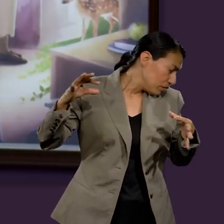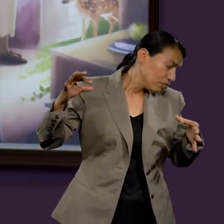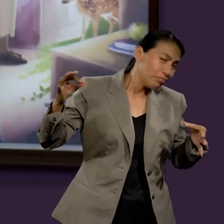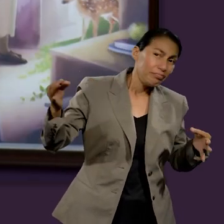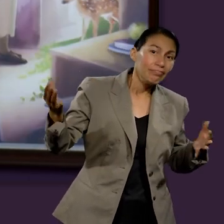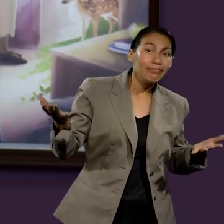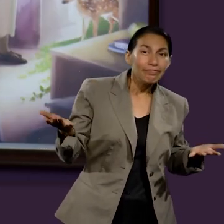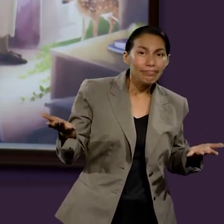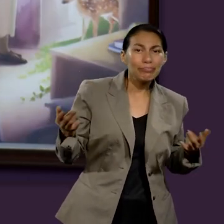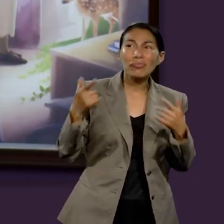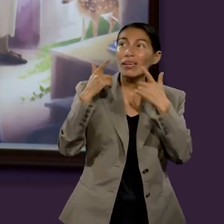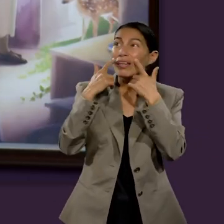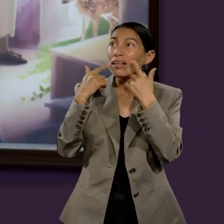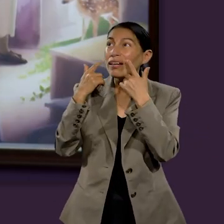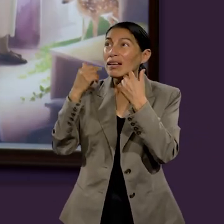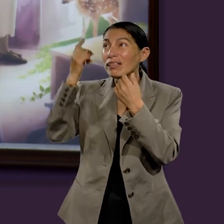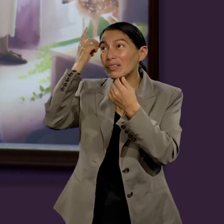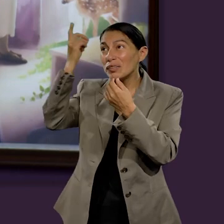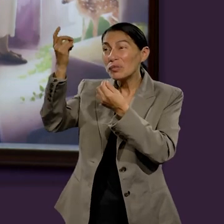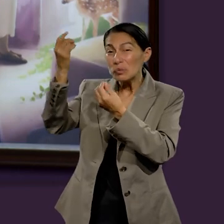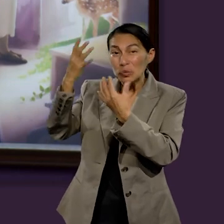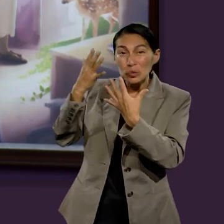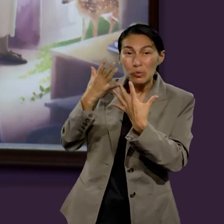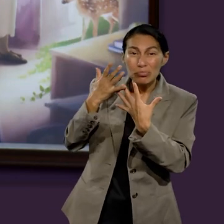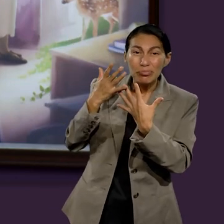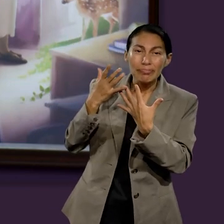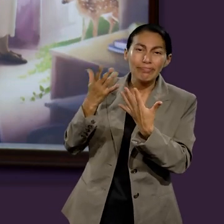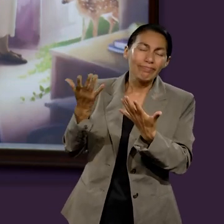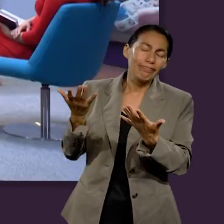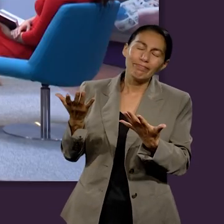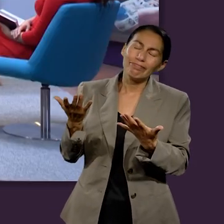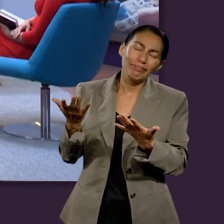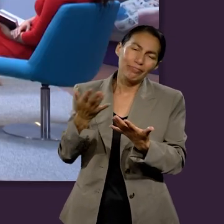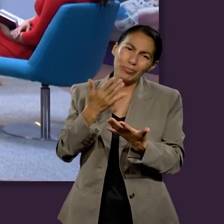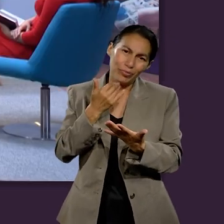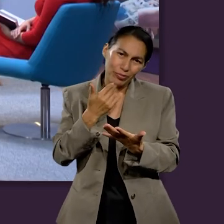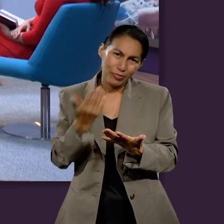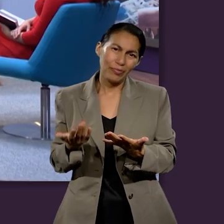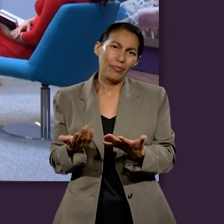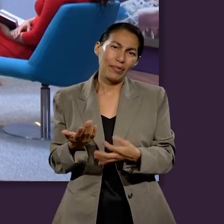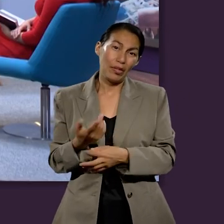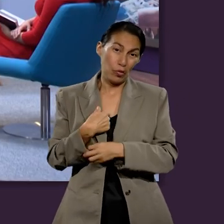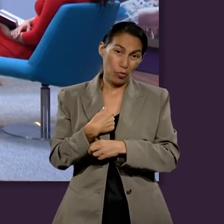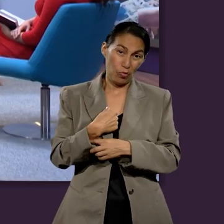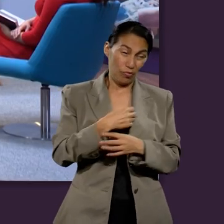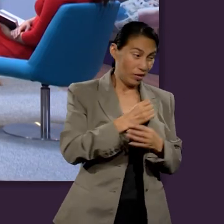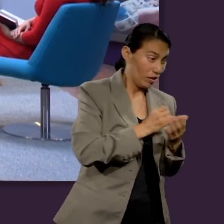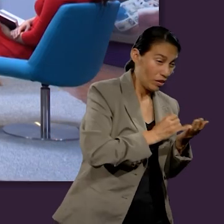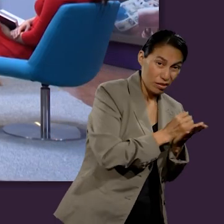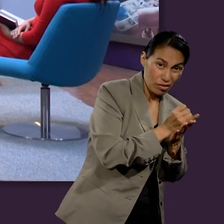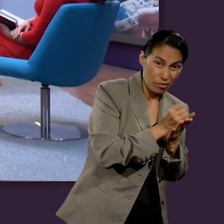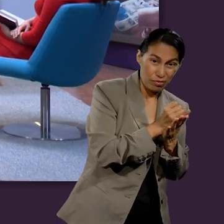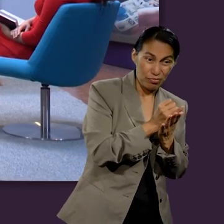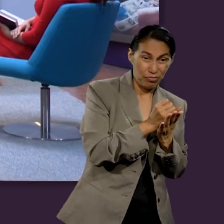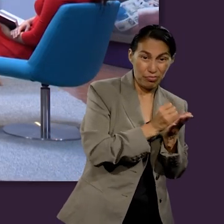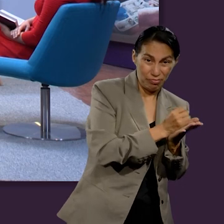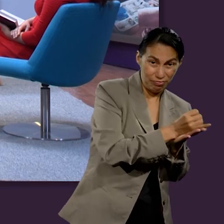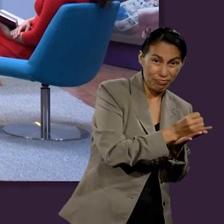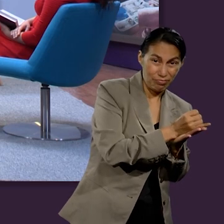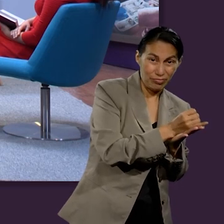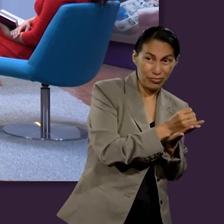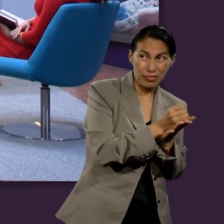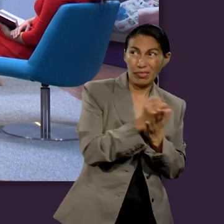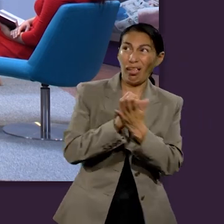amor, nos vamos apartando de su gracia. Y ya su sangre, no que no es poderoso, sino nosotros mismos